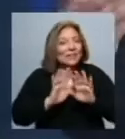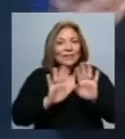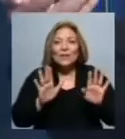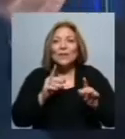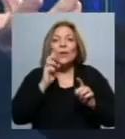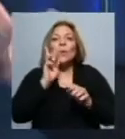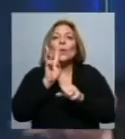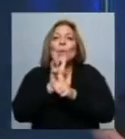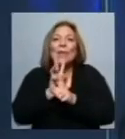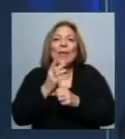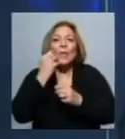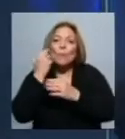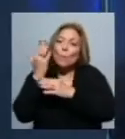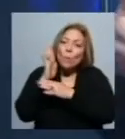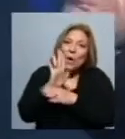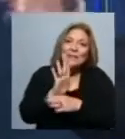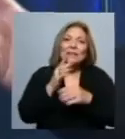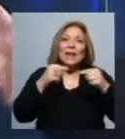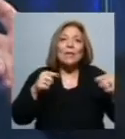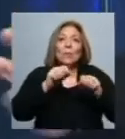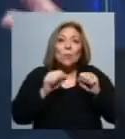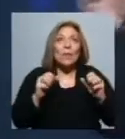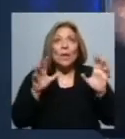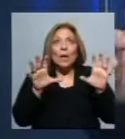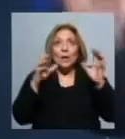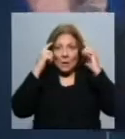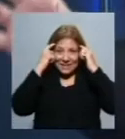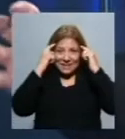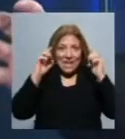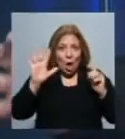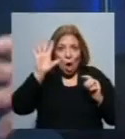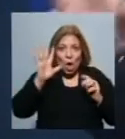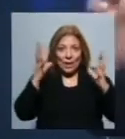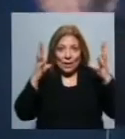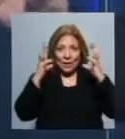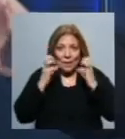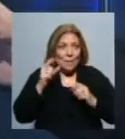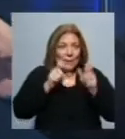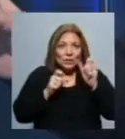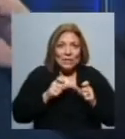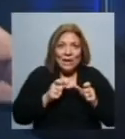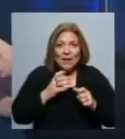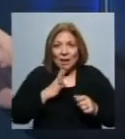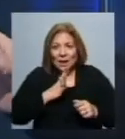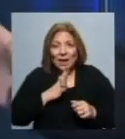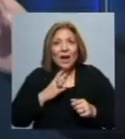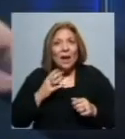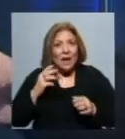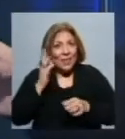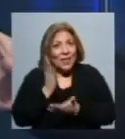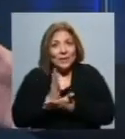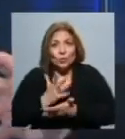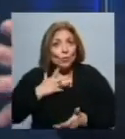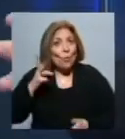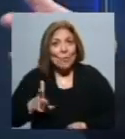cuidado en presentar determinada información que pueda afectar a grupos de personas que están protegidas también por convenciones de derechos